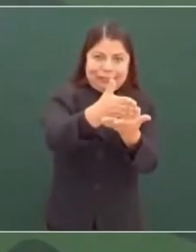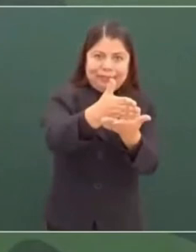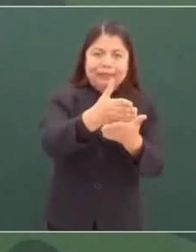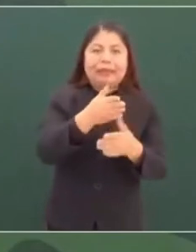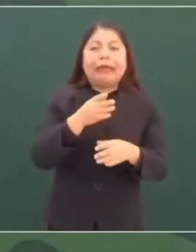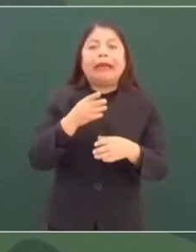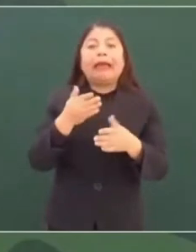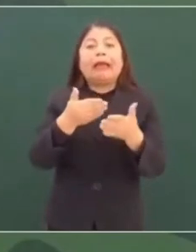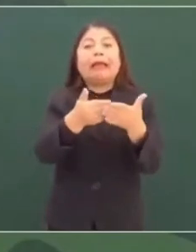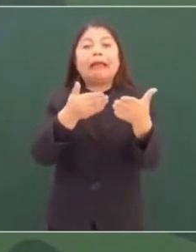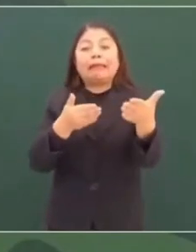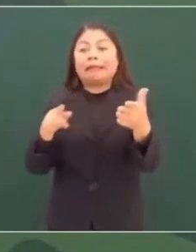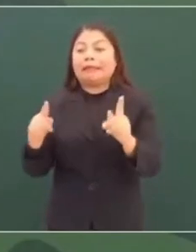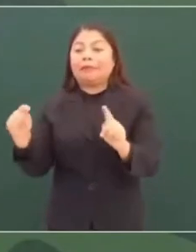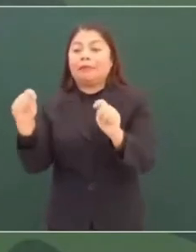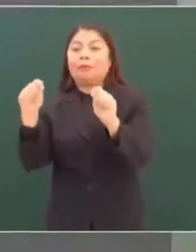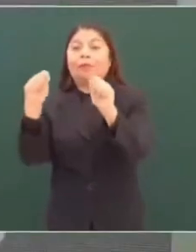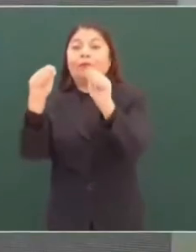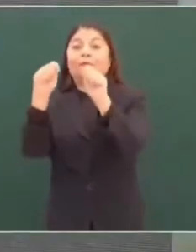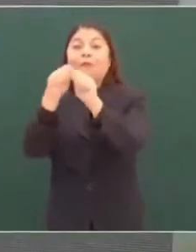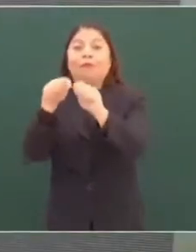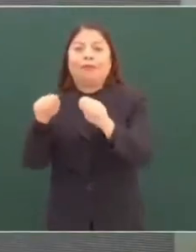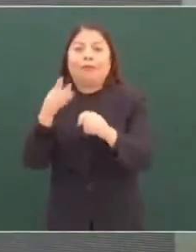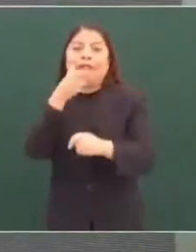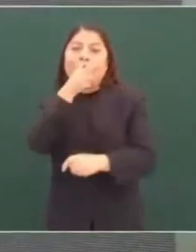Un restaurante, Don Cafeto.